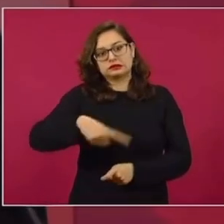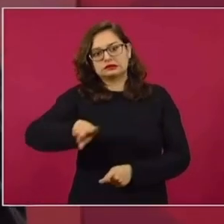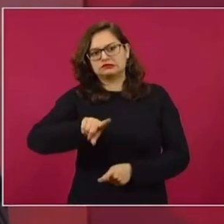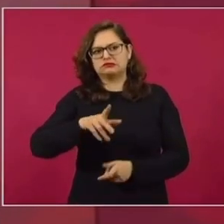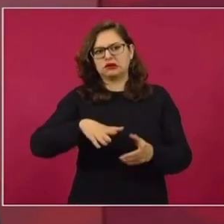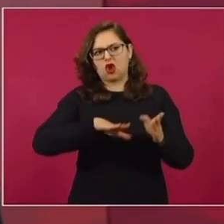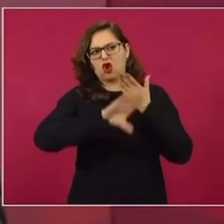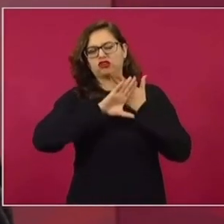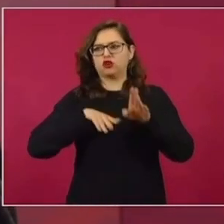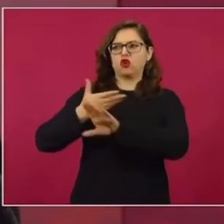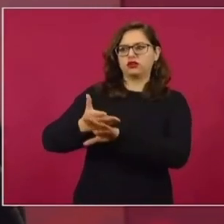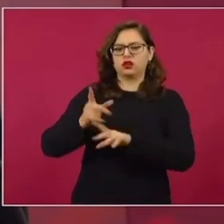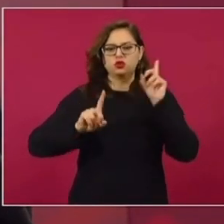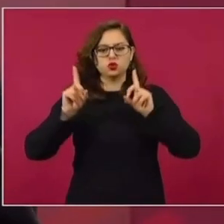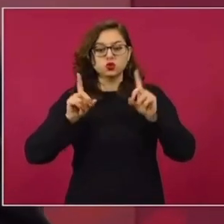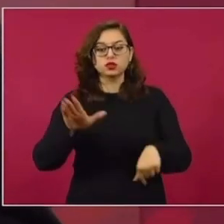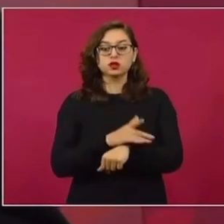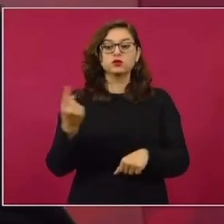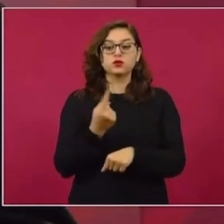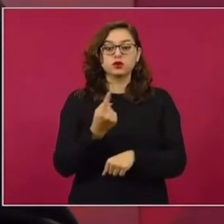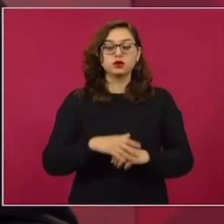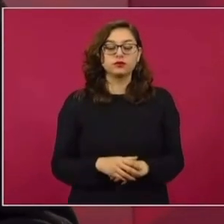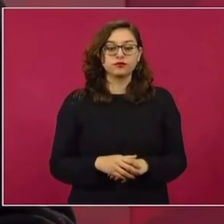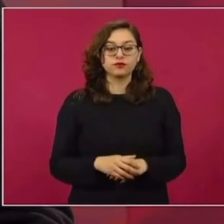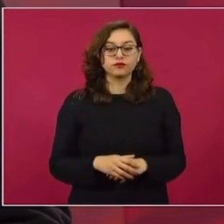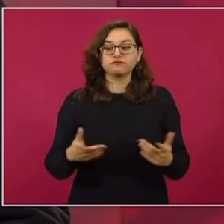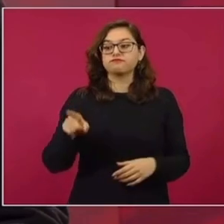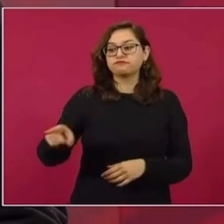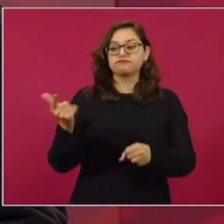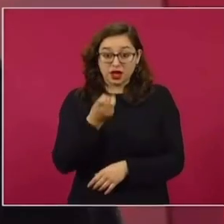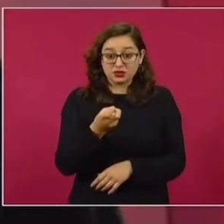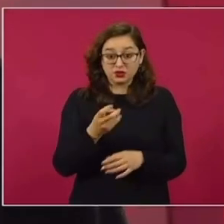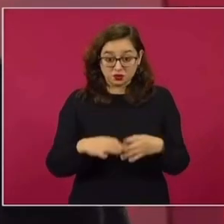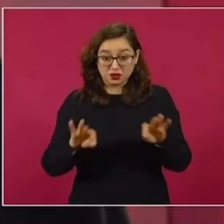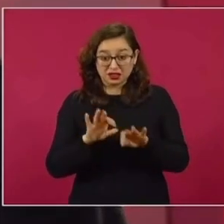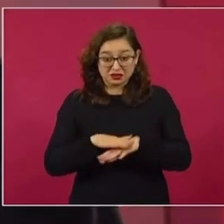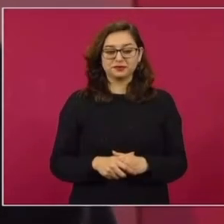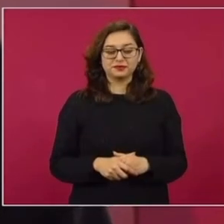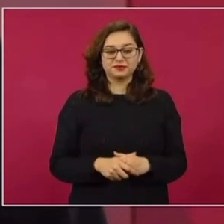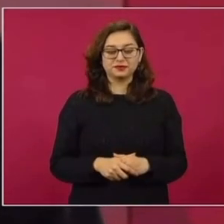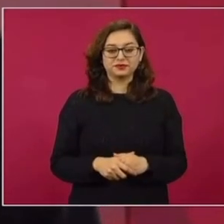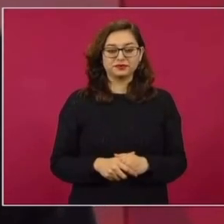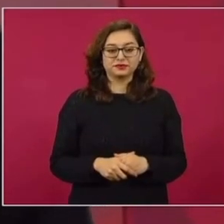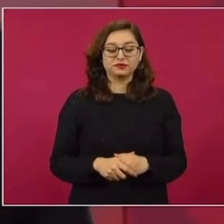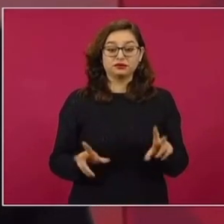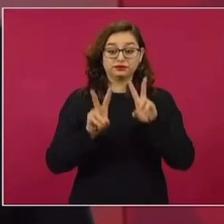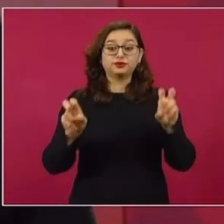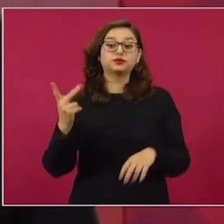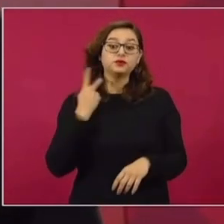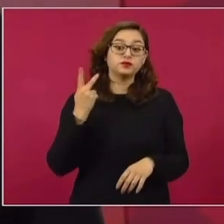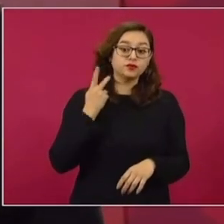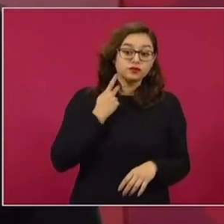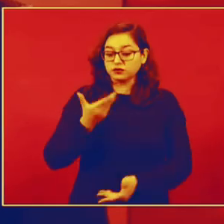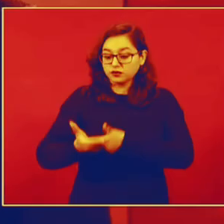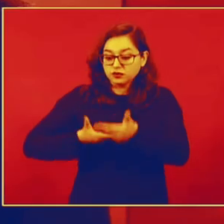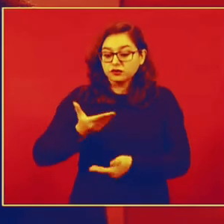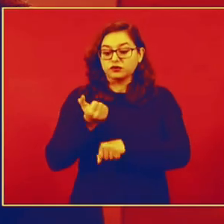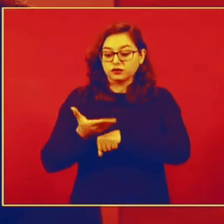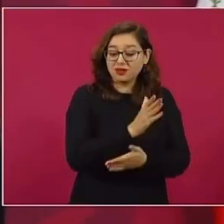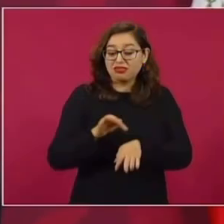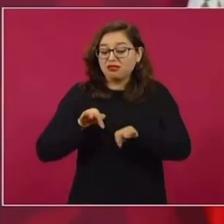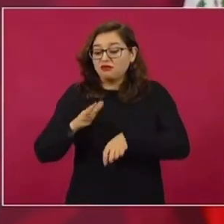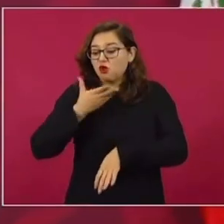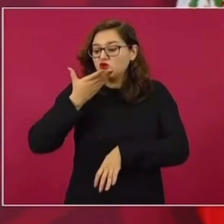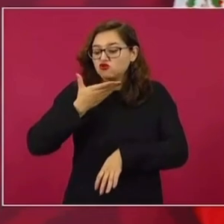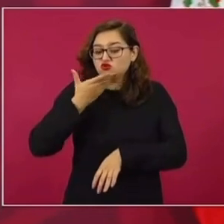porque resulta que no terminó la licenciatura. Fíjense que la política y la función pública, la administración pública, son